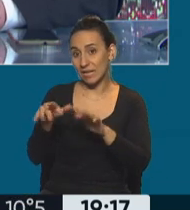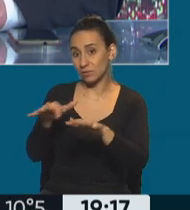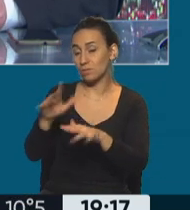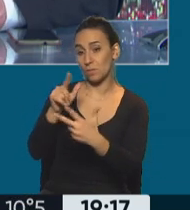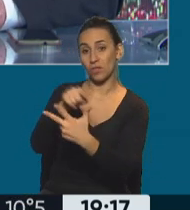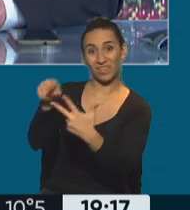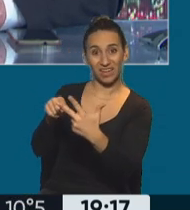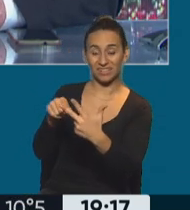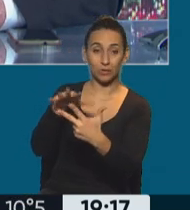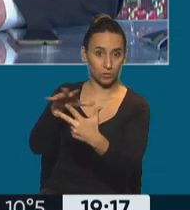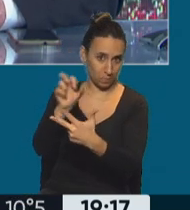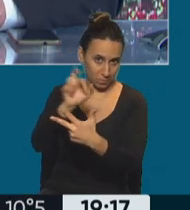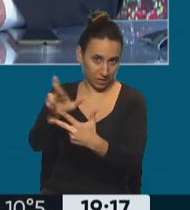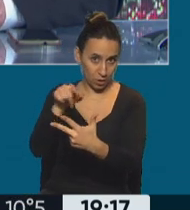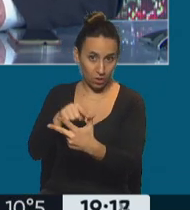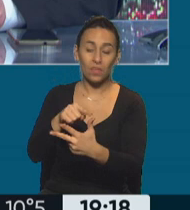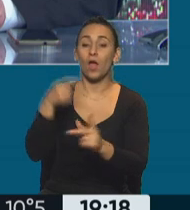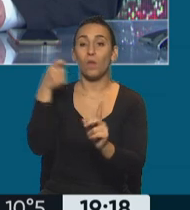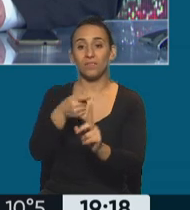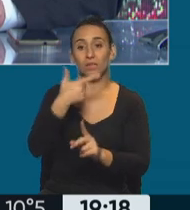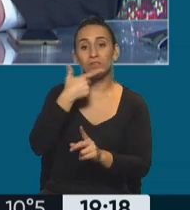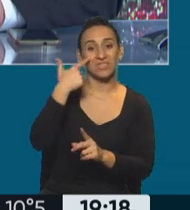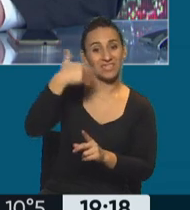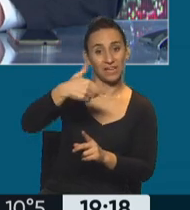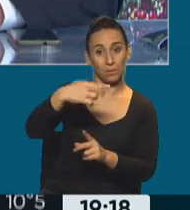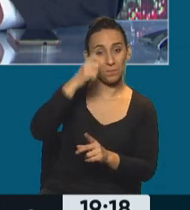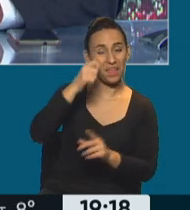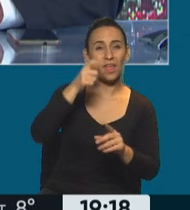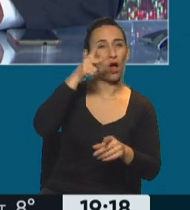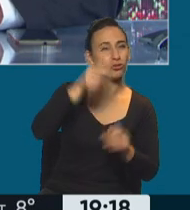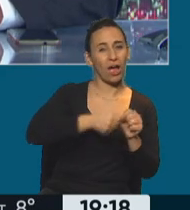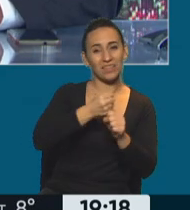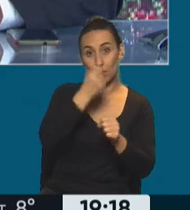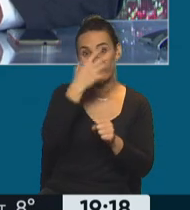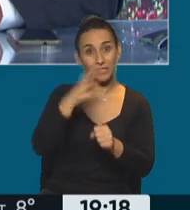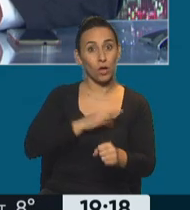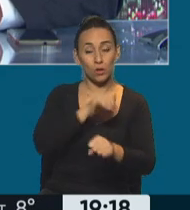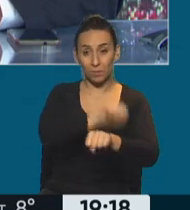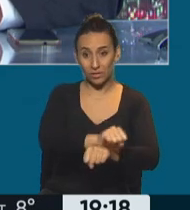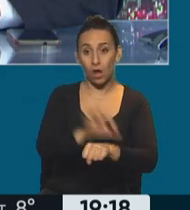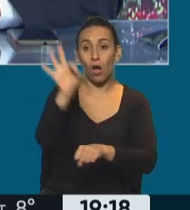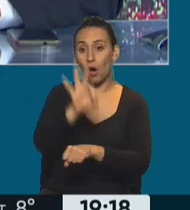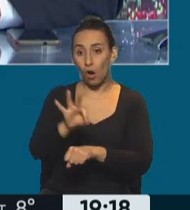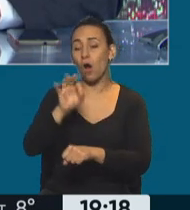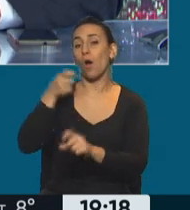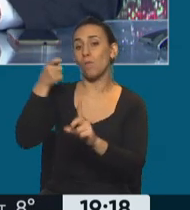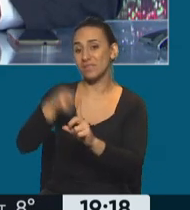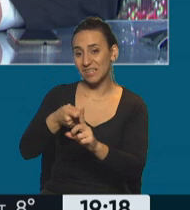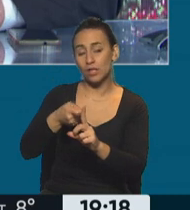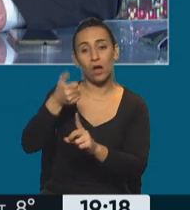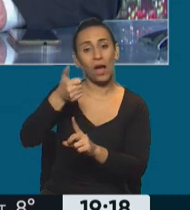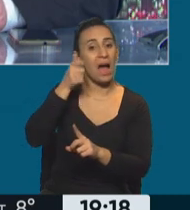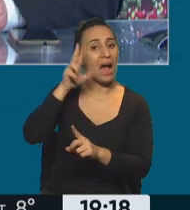los tres imputados y convertir el homicidio simple, 8 a 25 años en homicidio agravado, pena única, prisión o